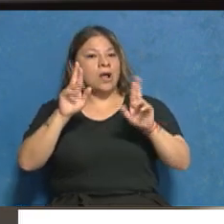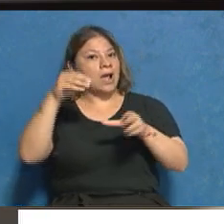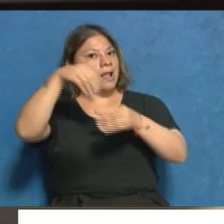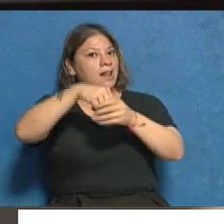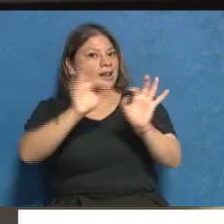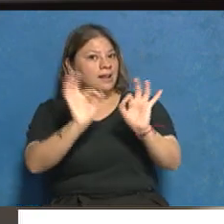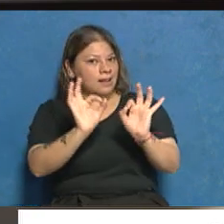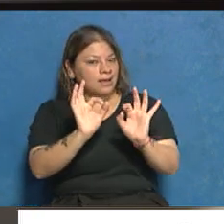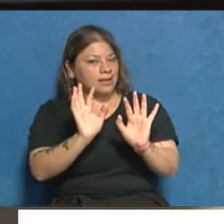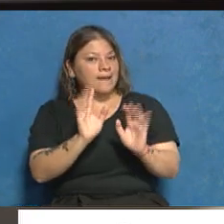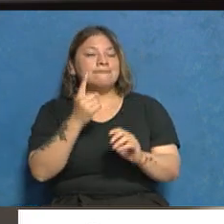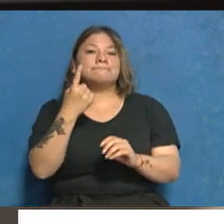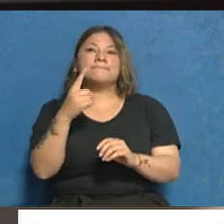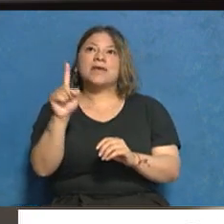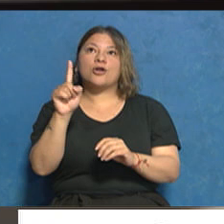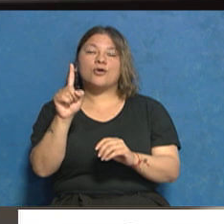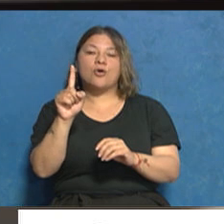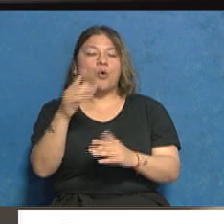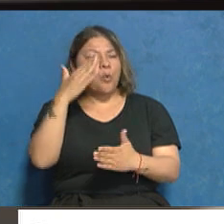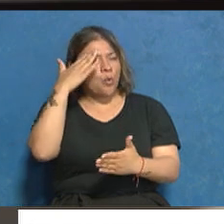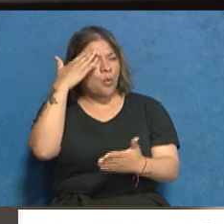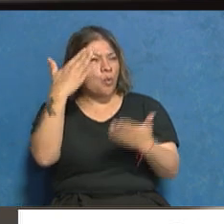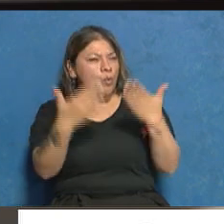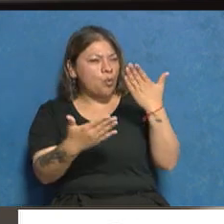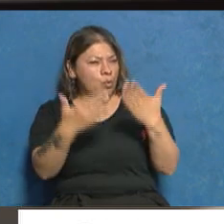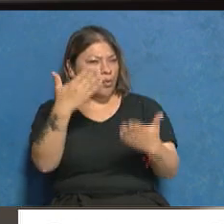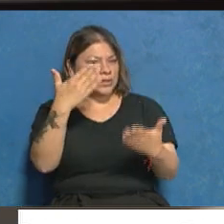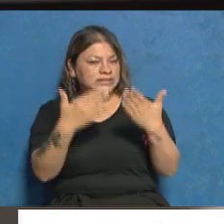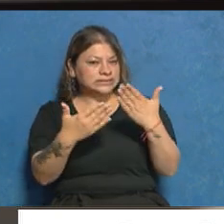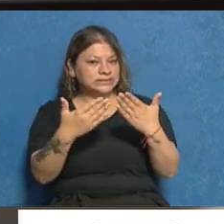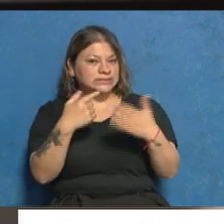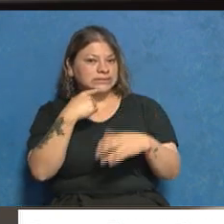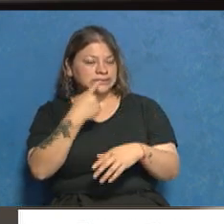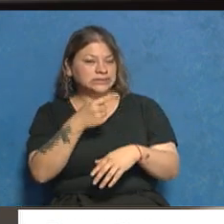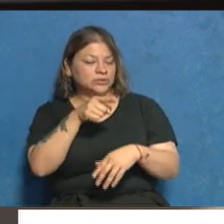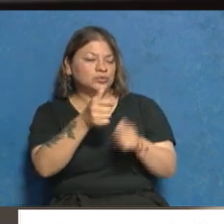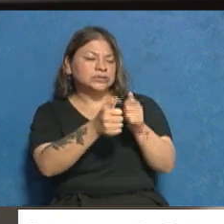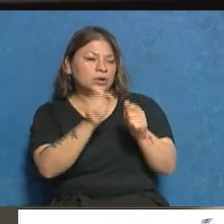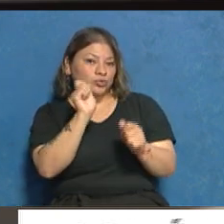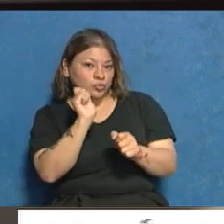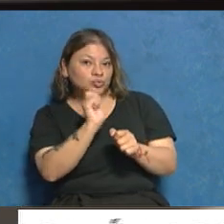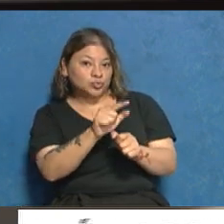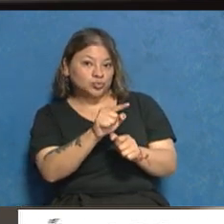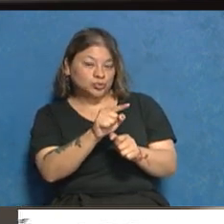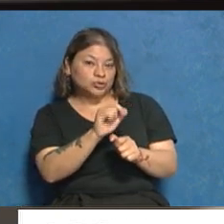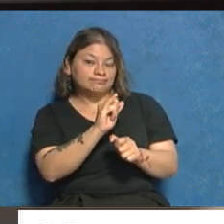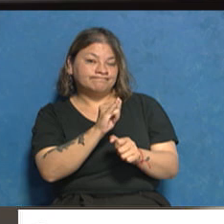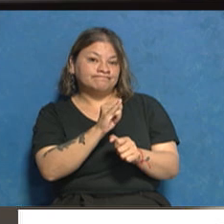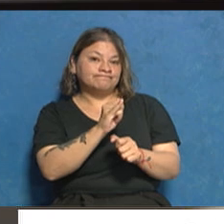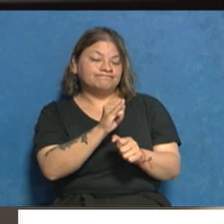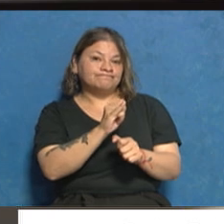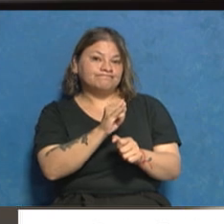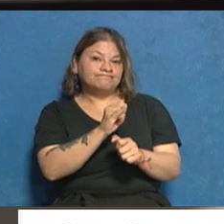evidentemente la justicia señaló uno de sus dispositivos como parte de